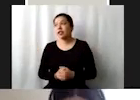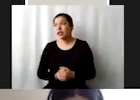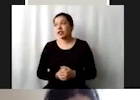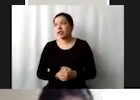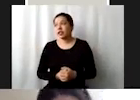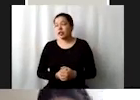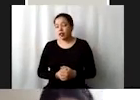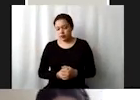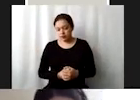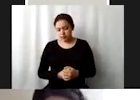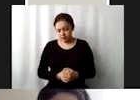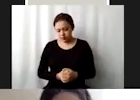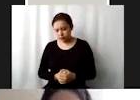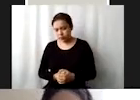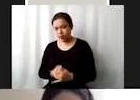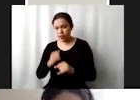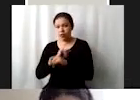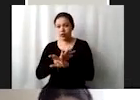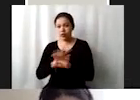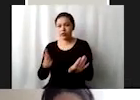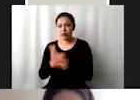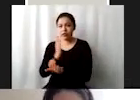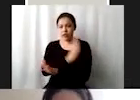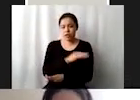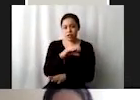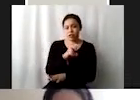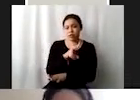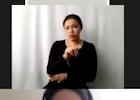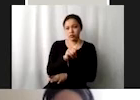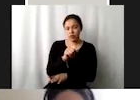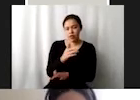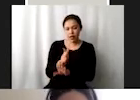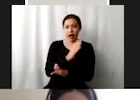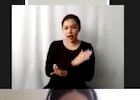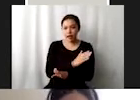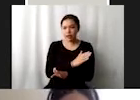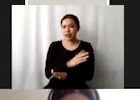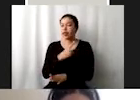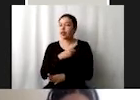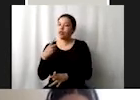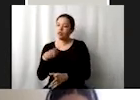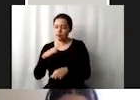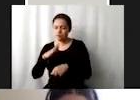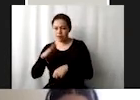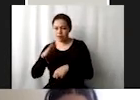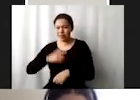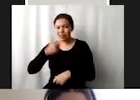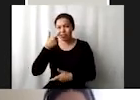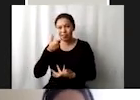muchos de los informes que salieron previos a que pasara lo del COVID que había que invertirle más recursos y más